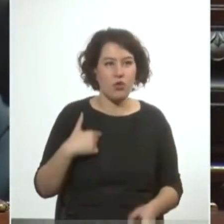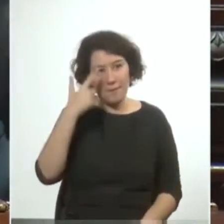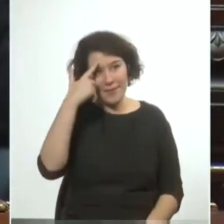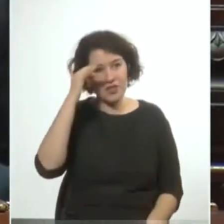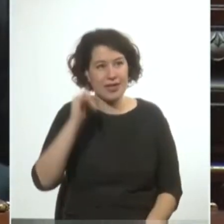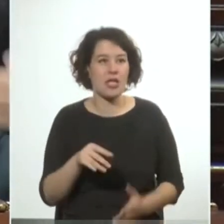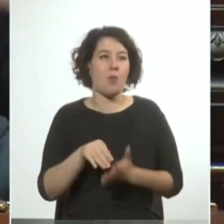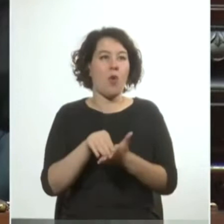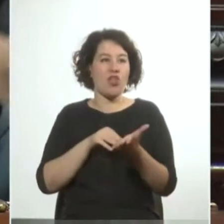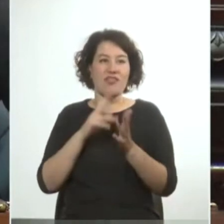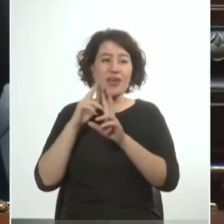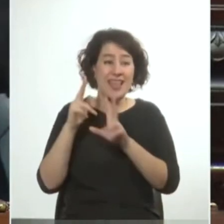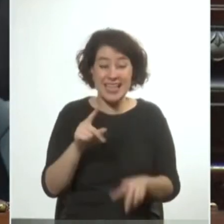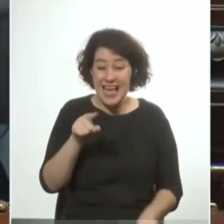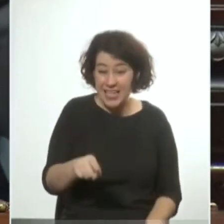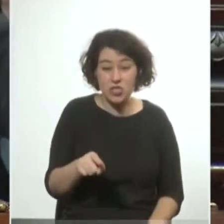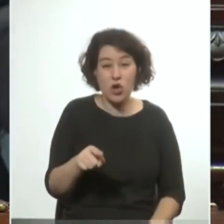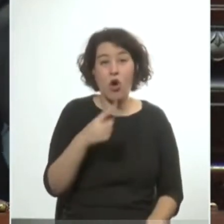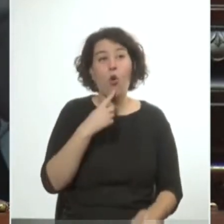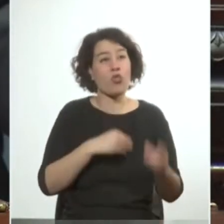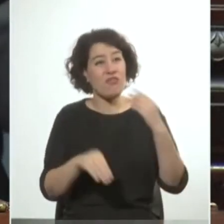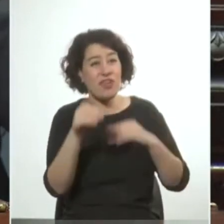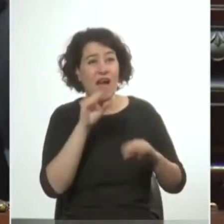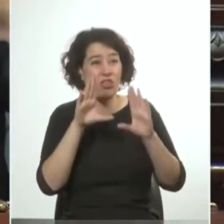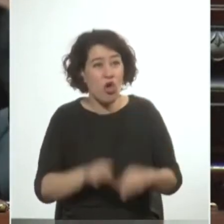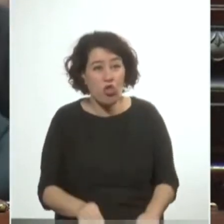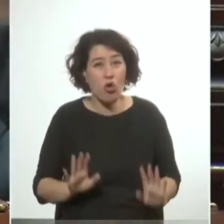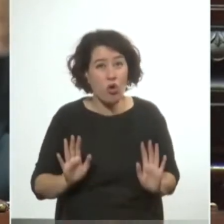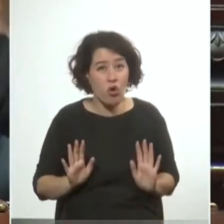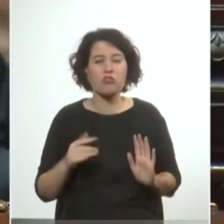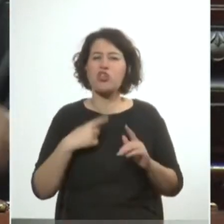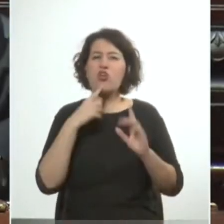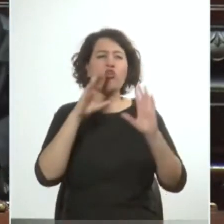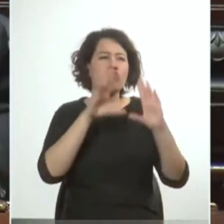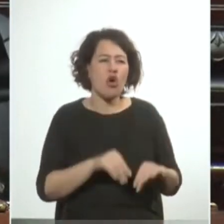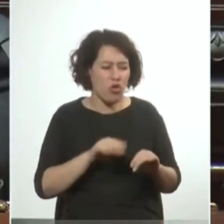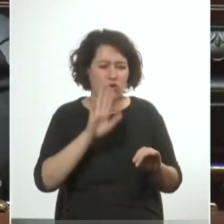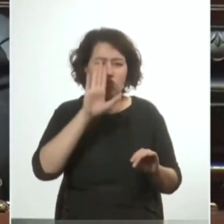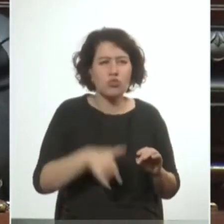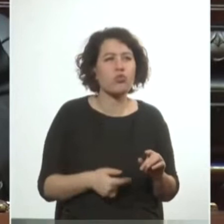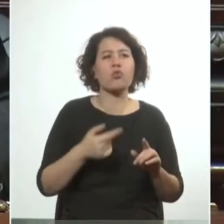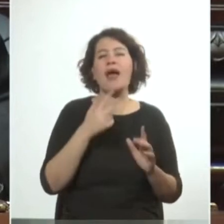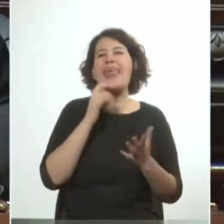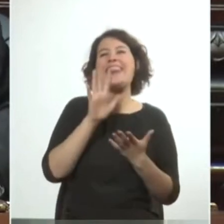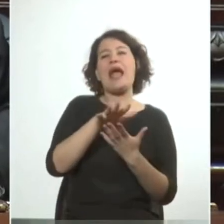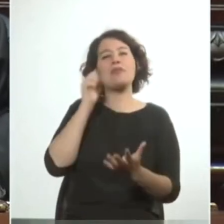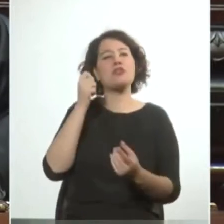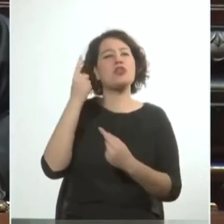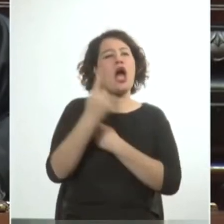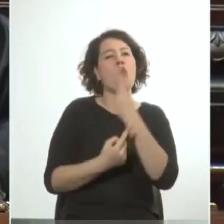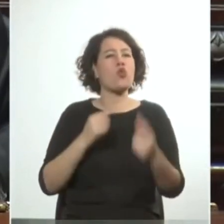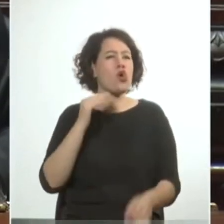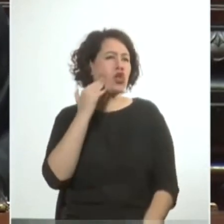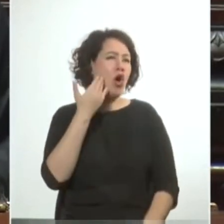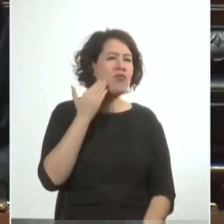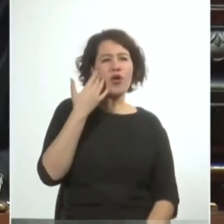por los datos que se dicen eso justificaba todo lo demás y cuando digo todo lo demás digo la interpretación de algunos soberbios